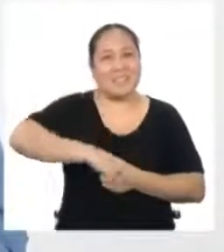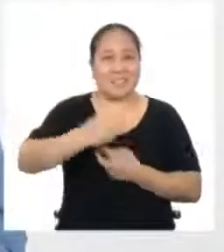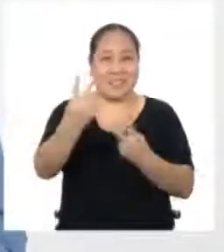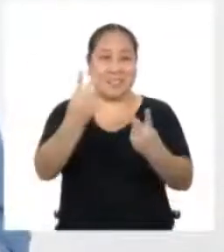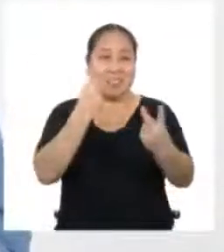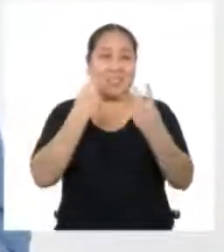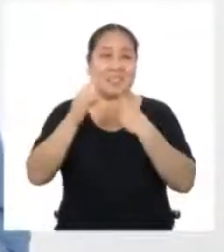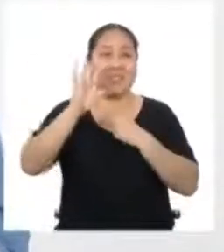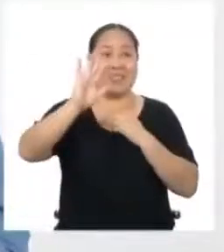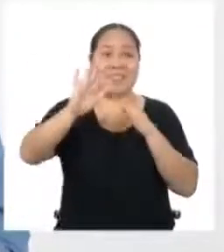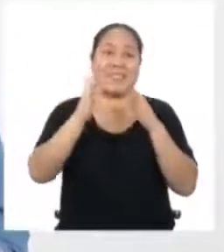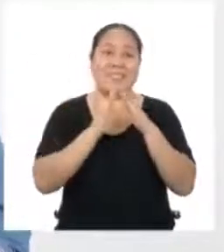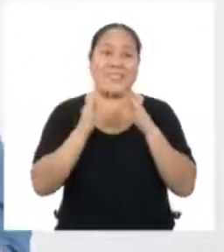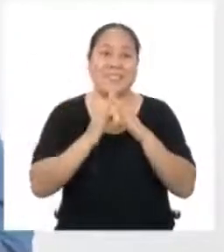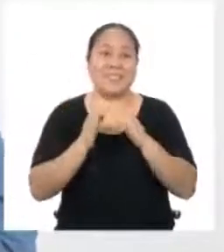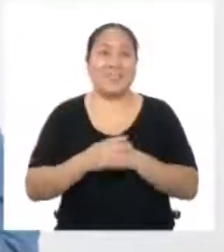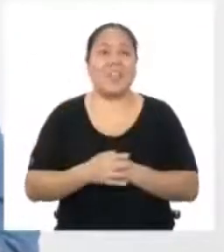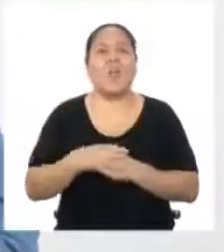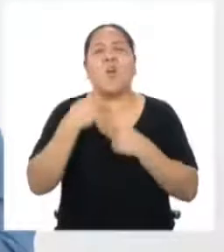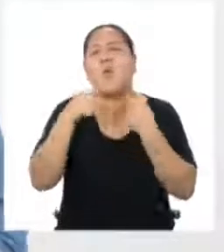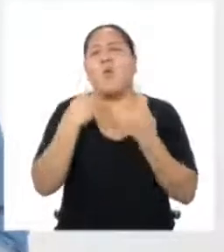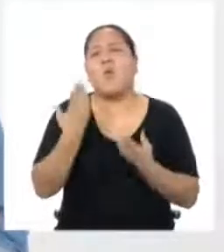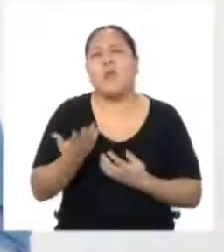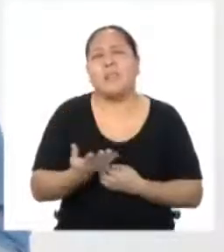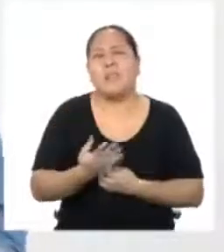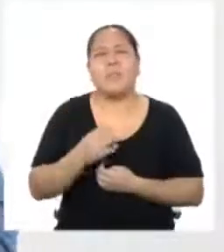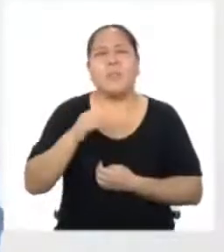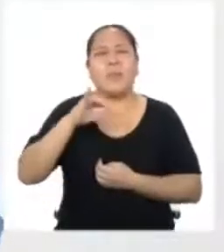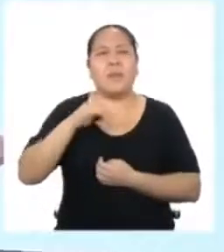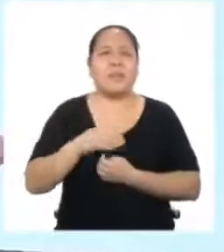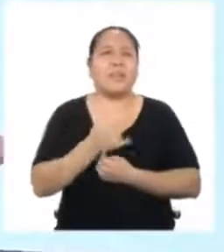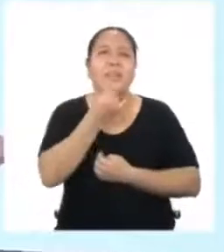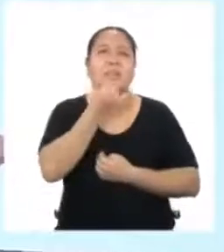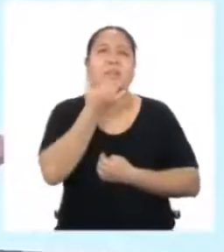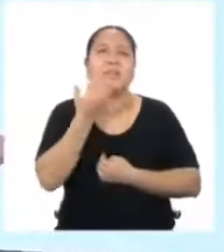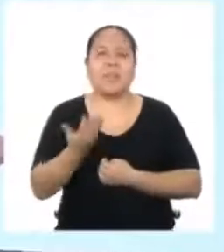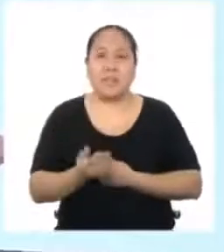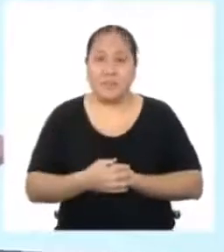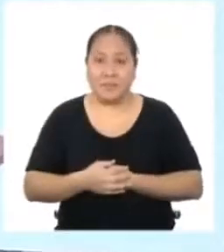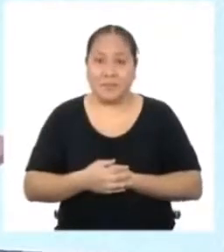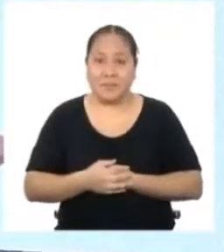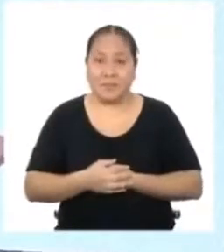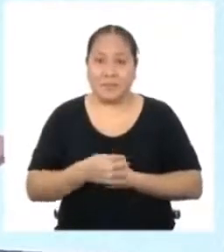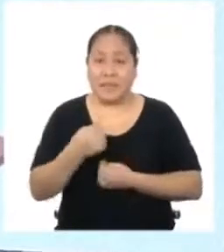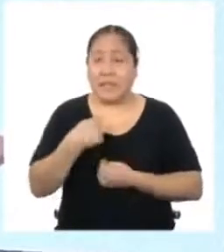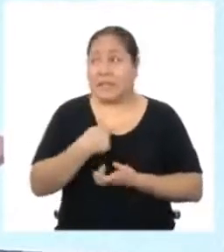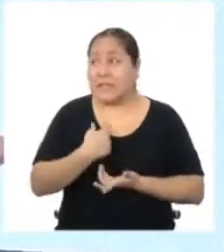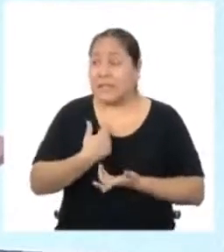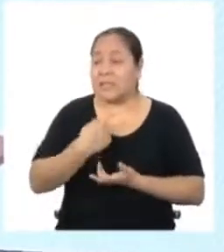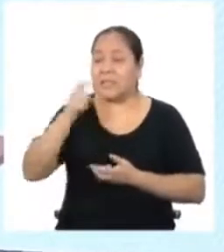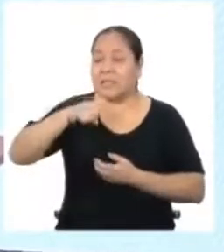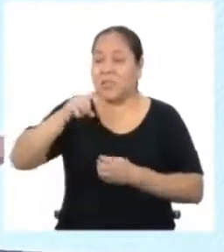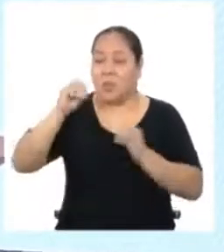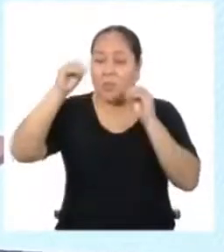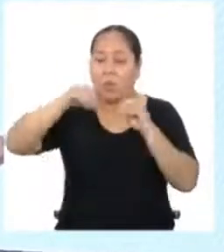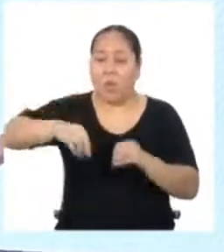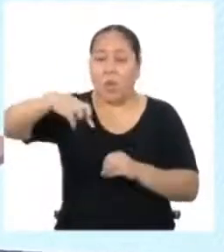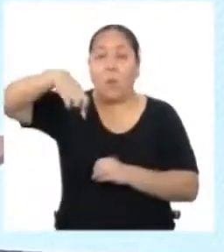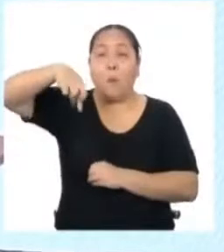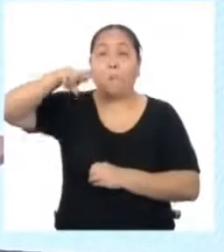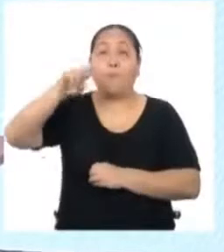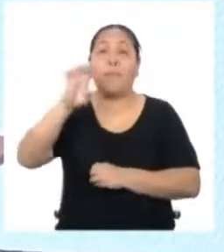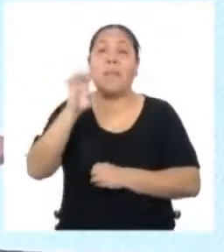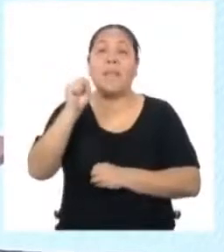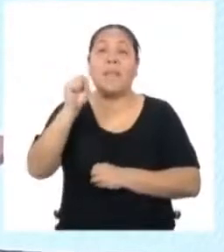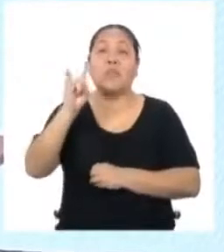están viendo desde sus casas Cuéntame, Yanira, ¿qué ha pasado? Lo que pasa es que tengo que hacer un presupuesto para instalar graph